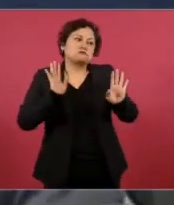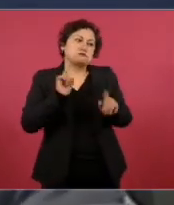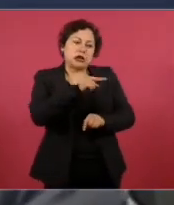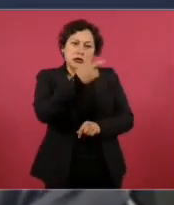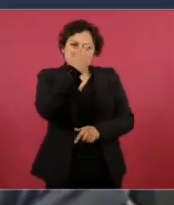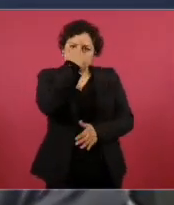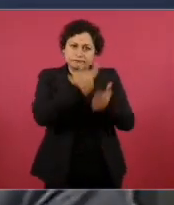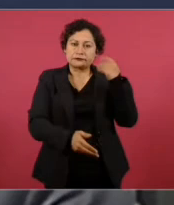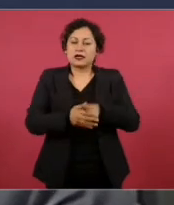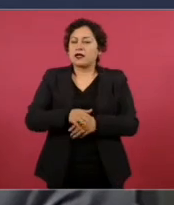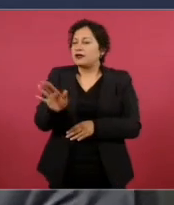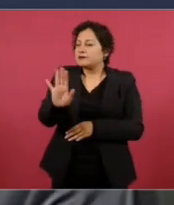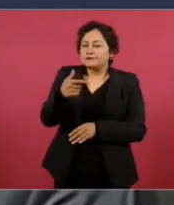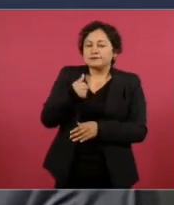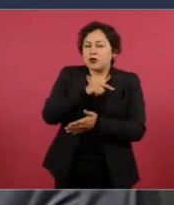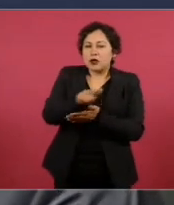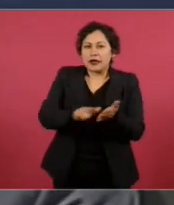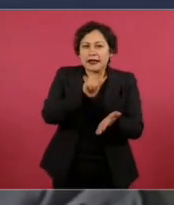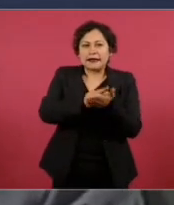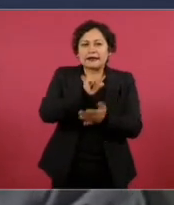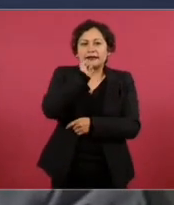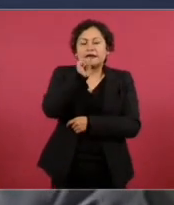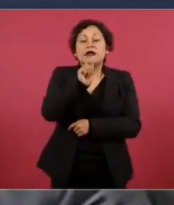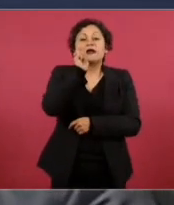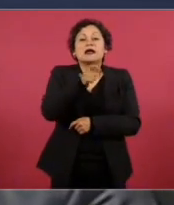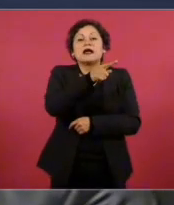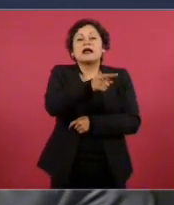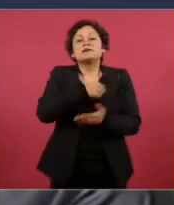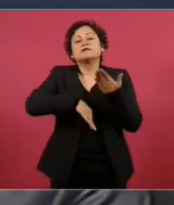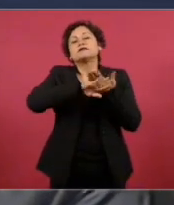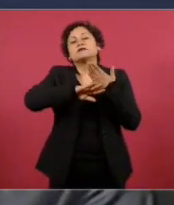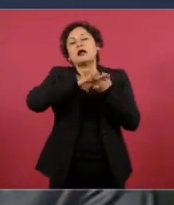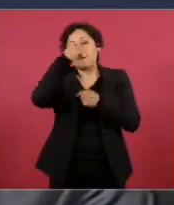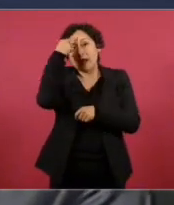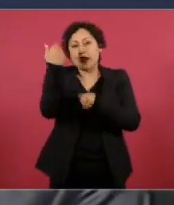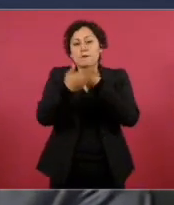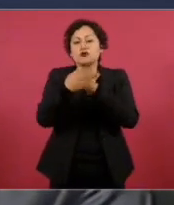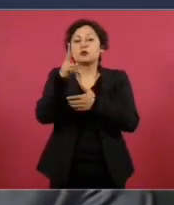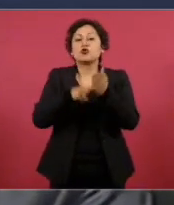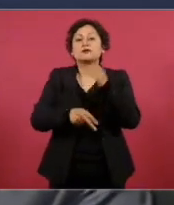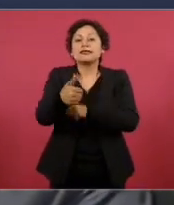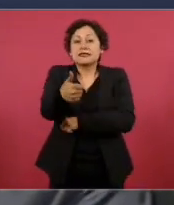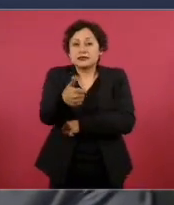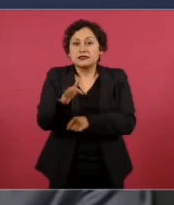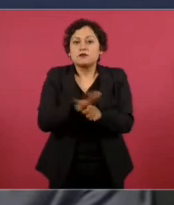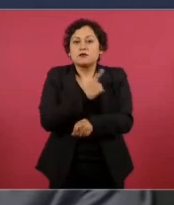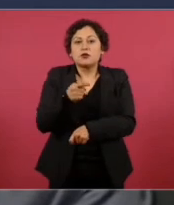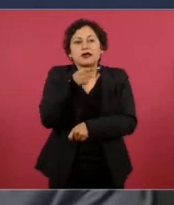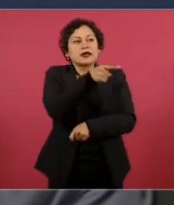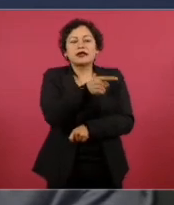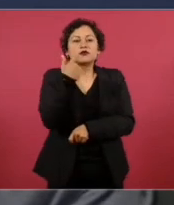mira, no violé la ley. Lo que quieren es atajarnos con miras al 2006. ¿Y sabes por qué? Porque le tienen mucho miedo a un proyecto